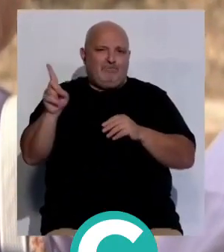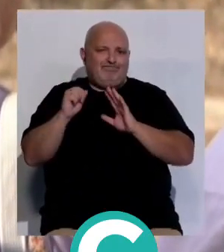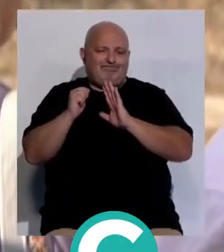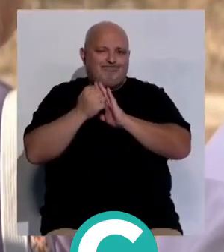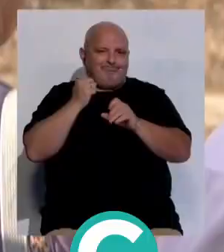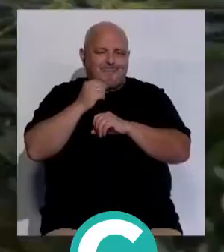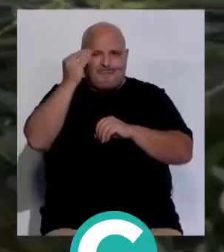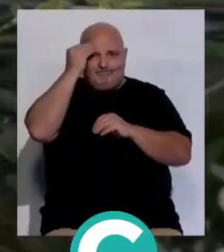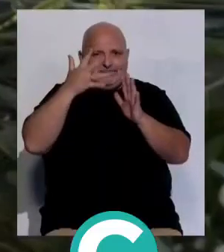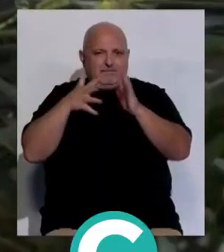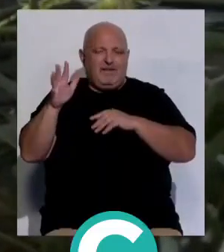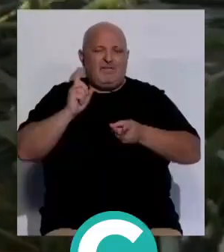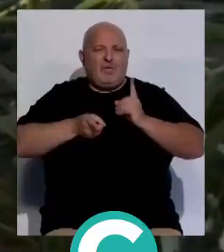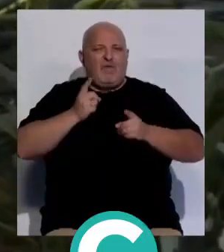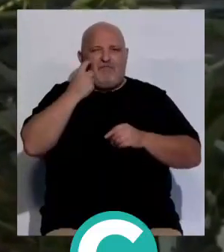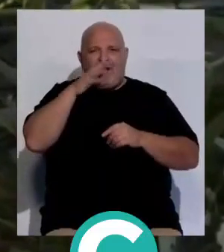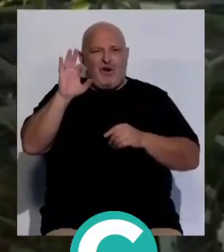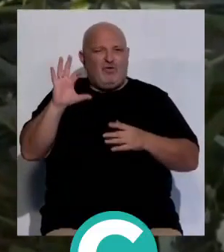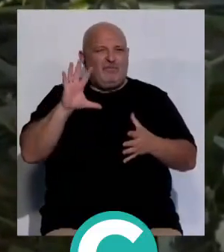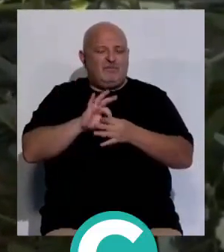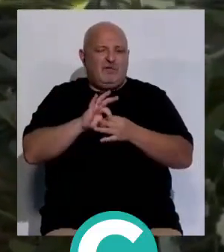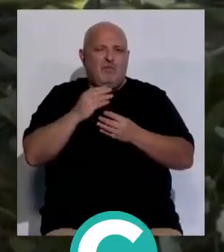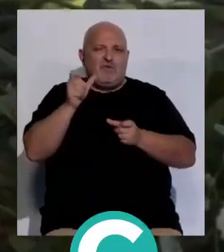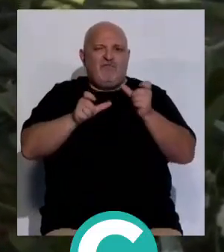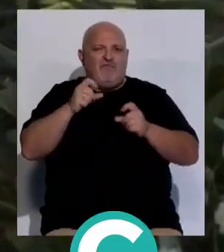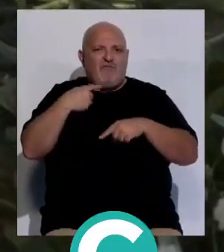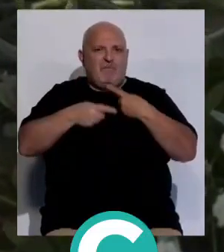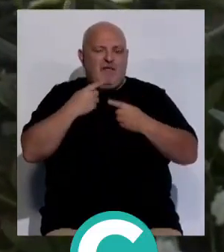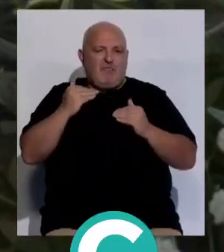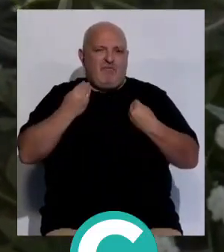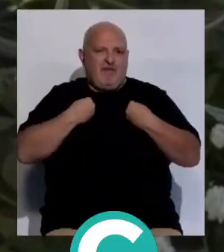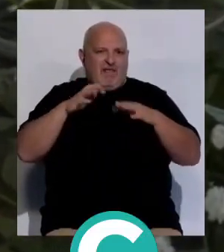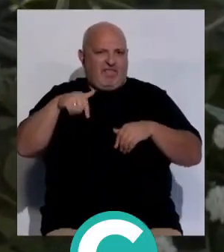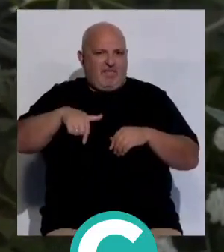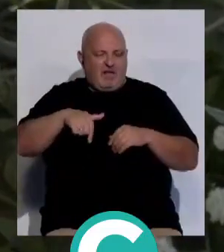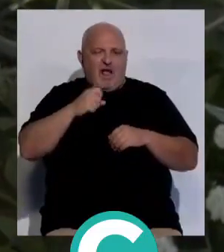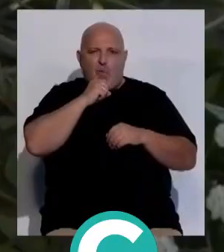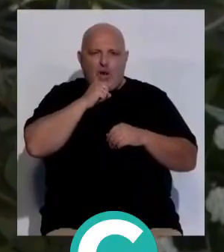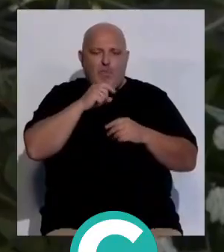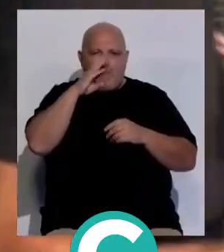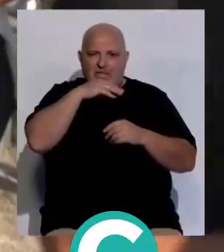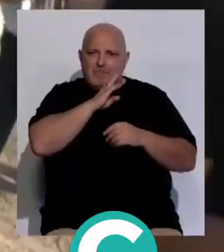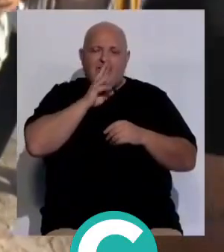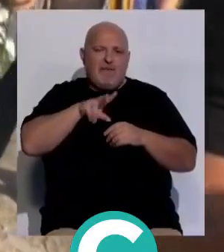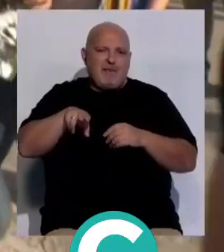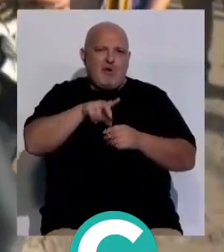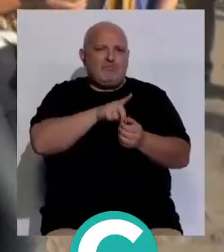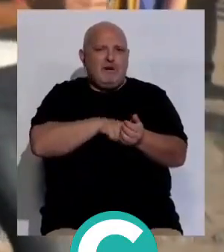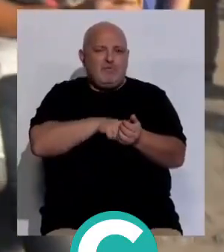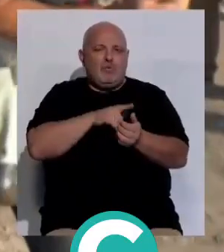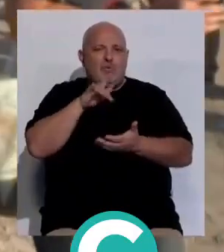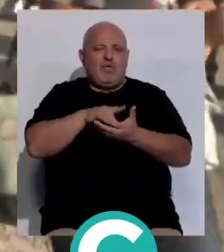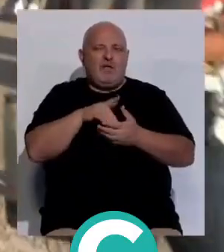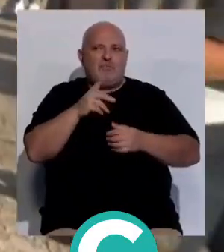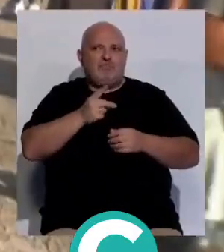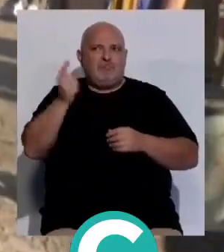Un acto que durante la dictadura franquista se le negó a muchas familias vecinas de Cádiz. Sus abuelos, padres, hermanos o primos un